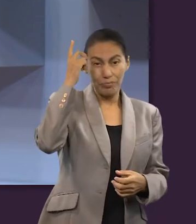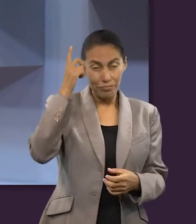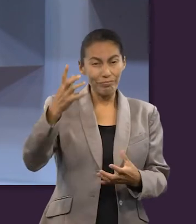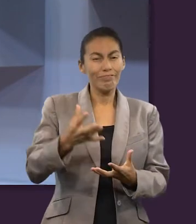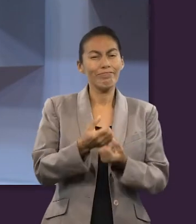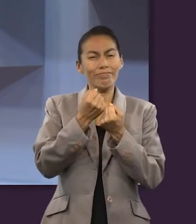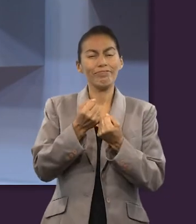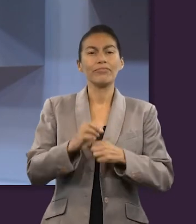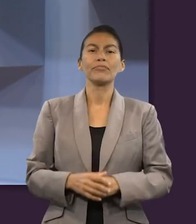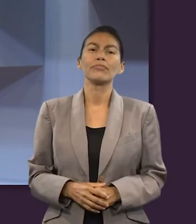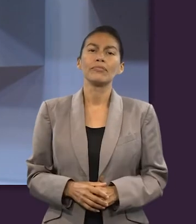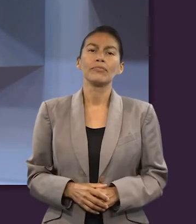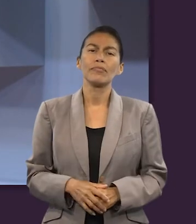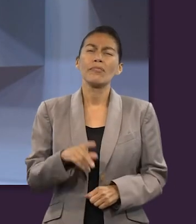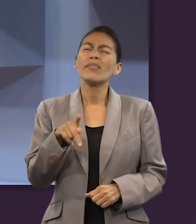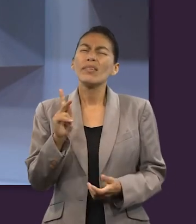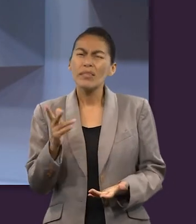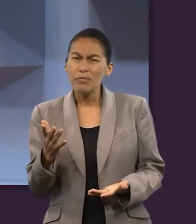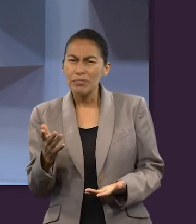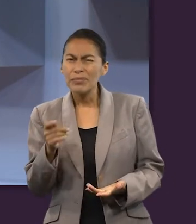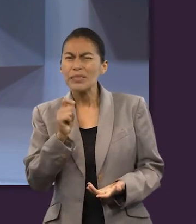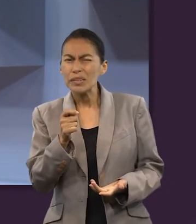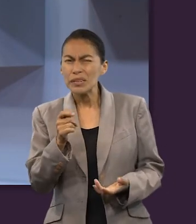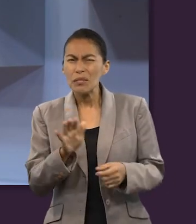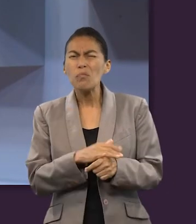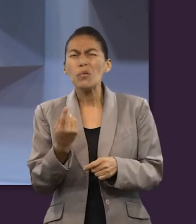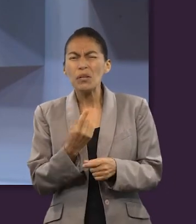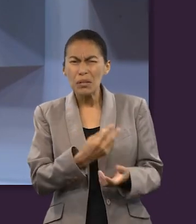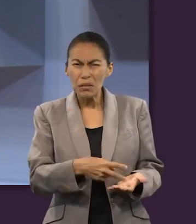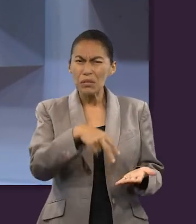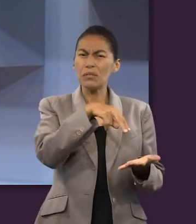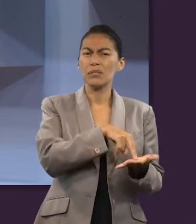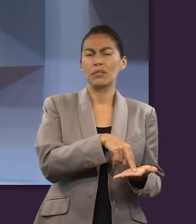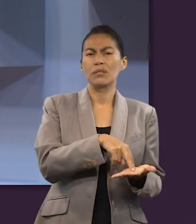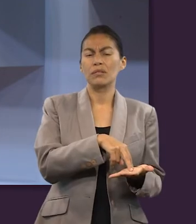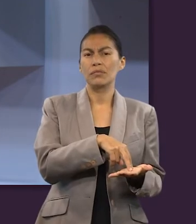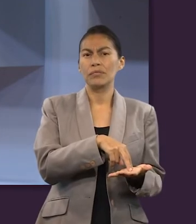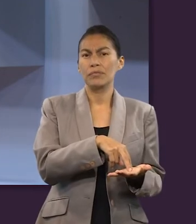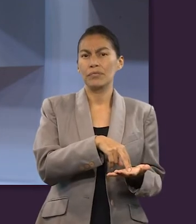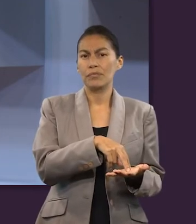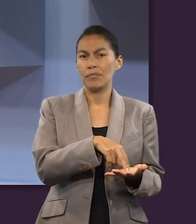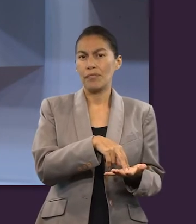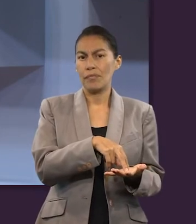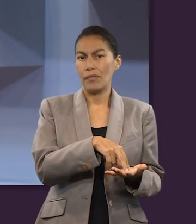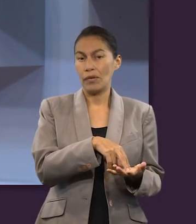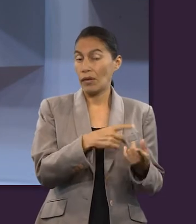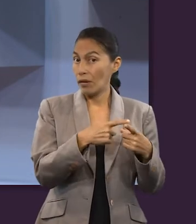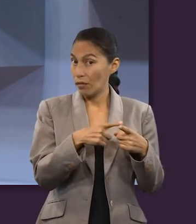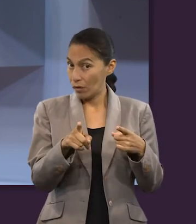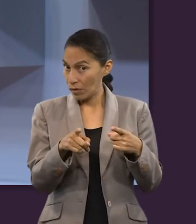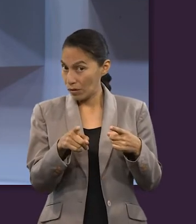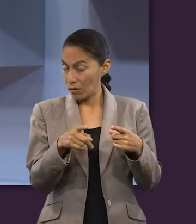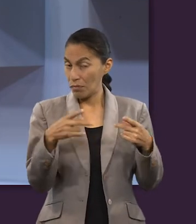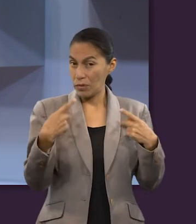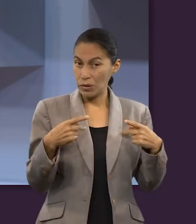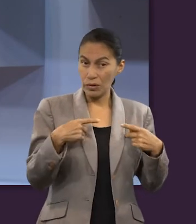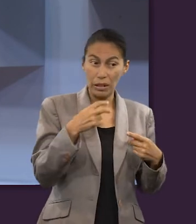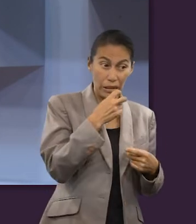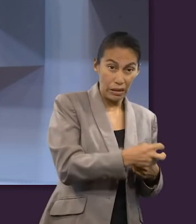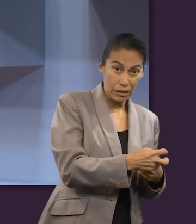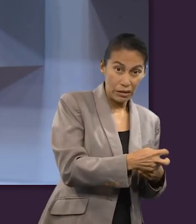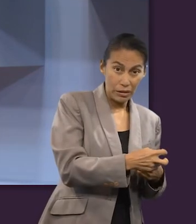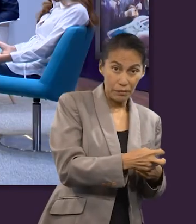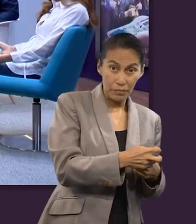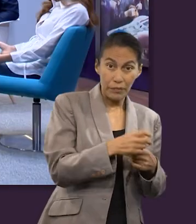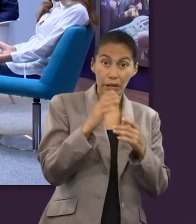¿por qué será que esas personas resucitaron? O más allá de eso, ¿cuál sería la diferencia entre esas